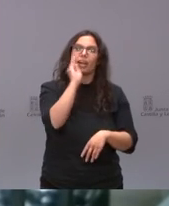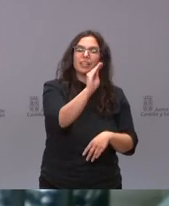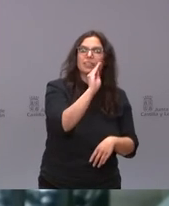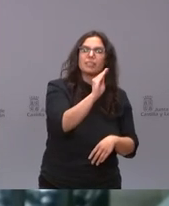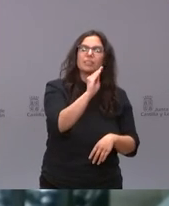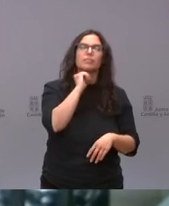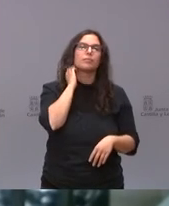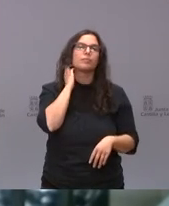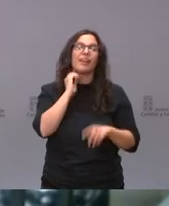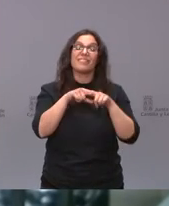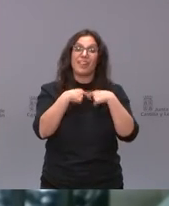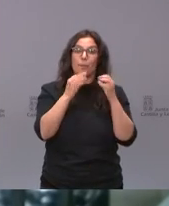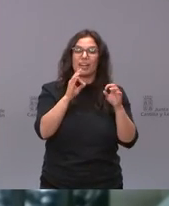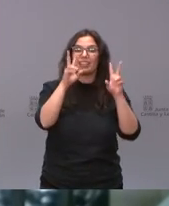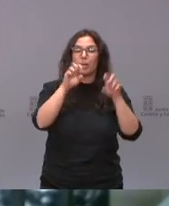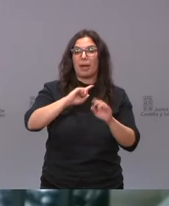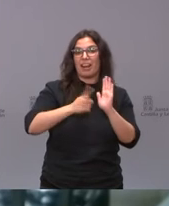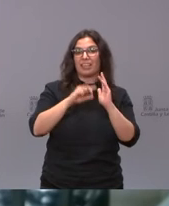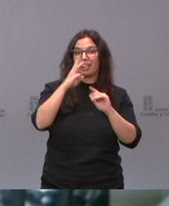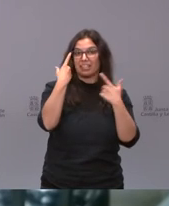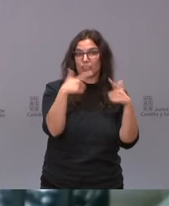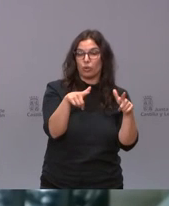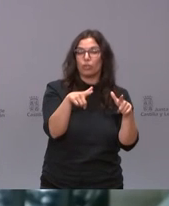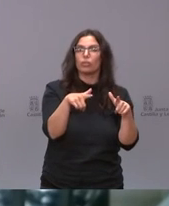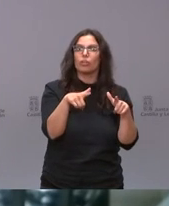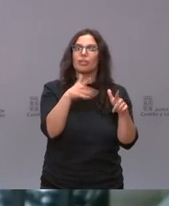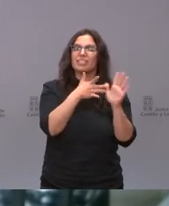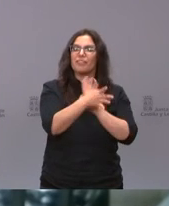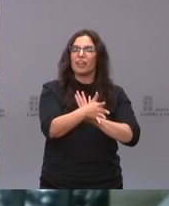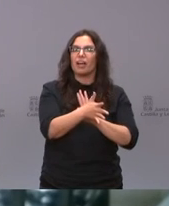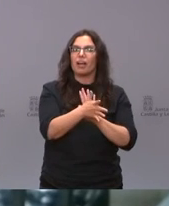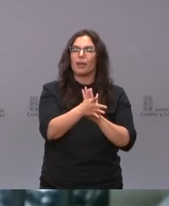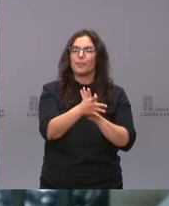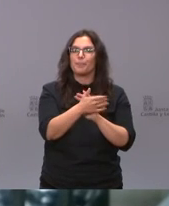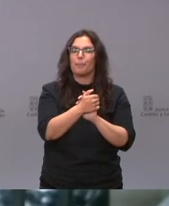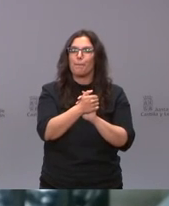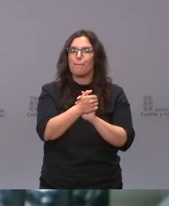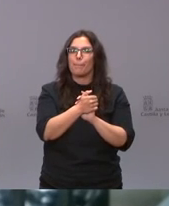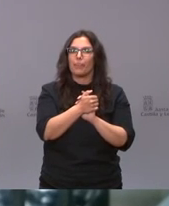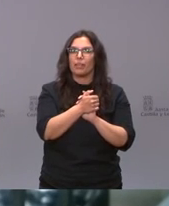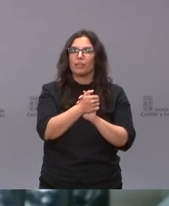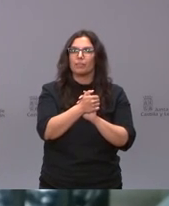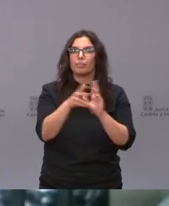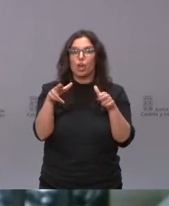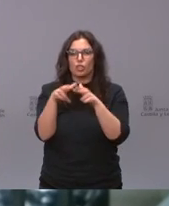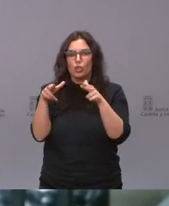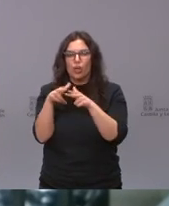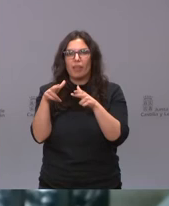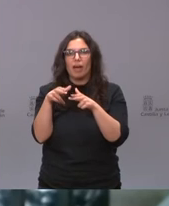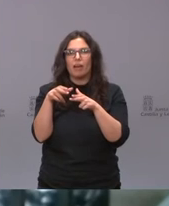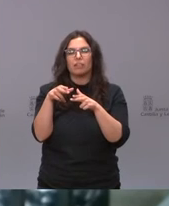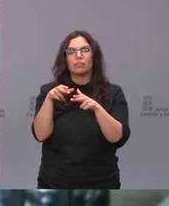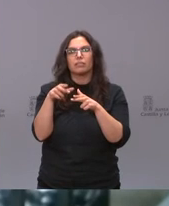quería preguntar si esta ley del tercer sector significa implicar más a la sociedad en lo que es